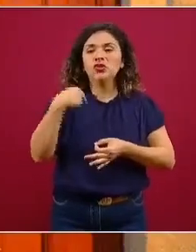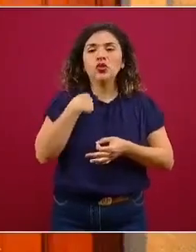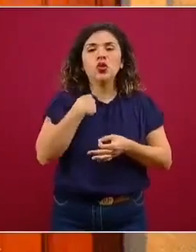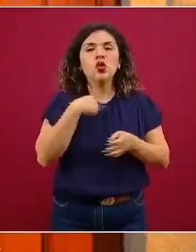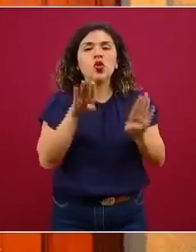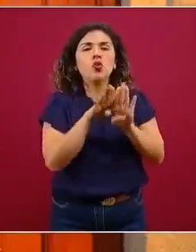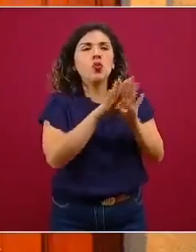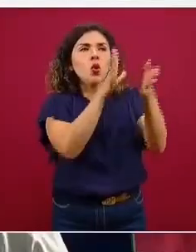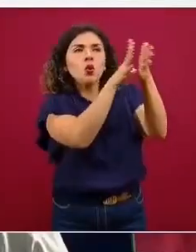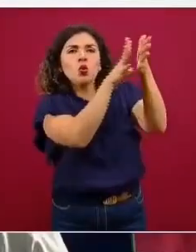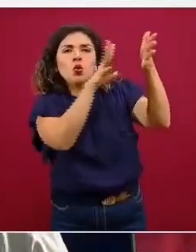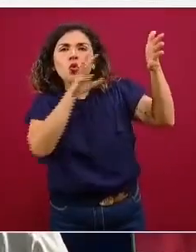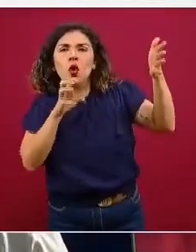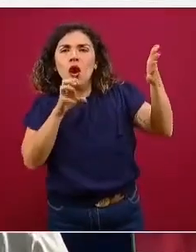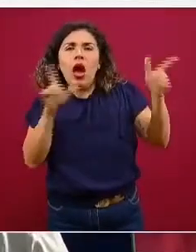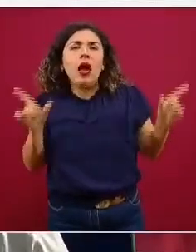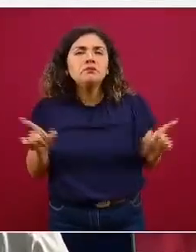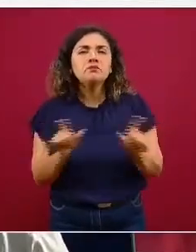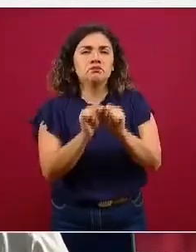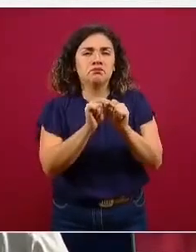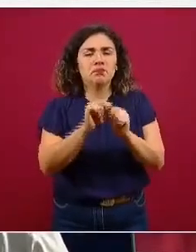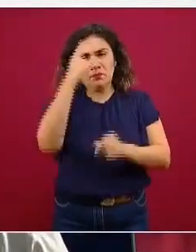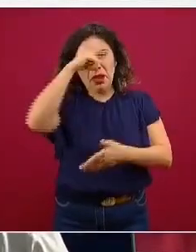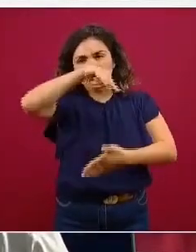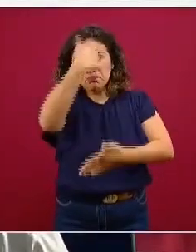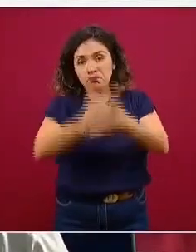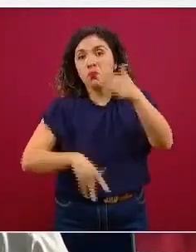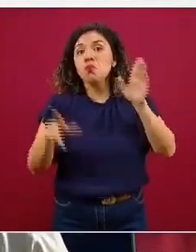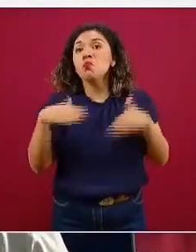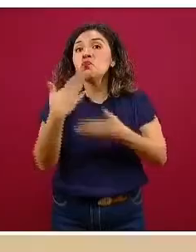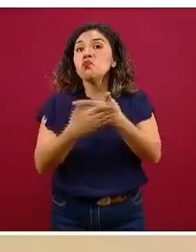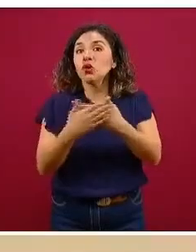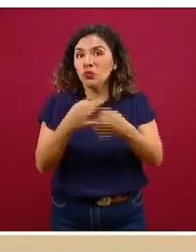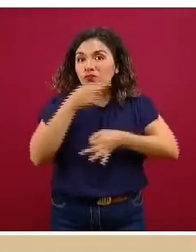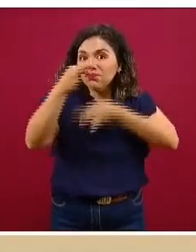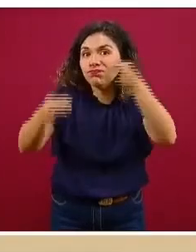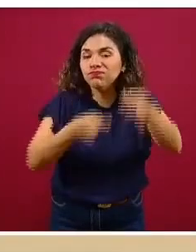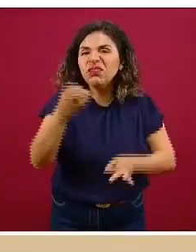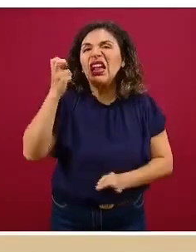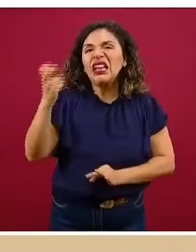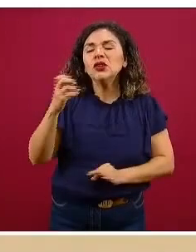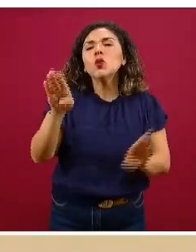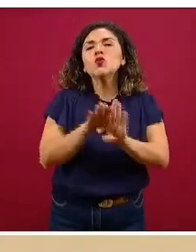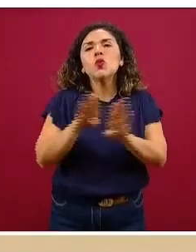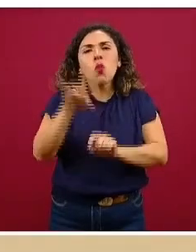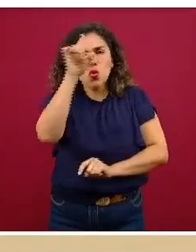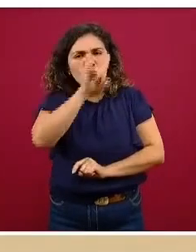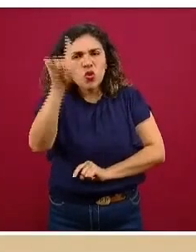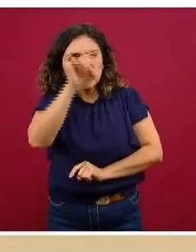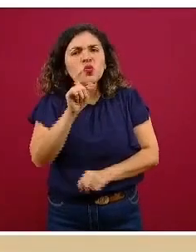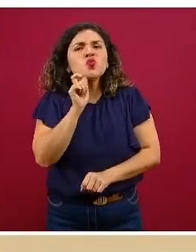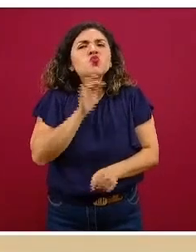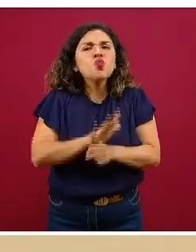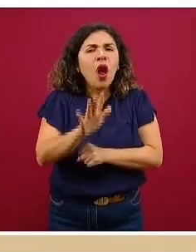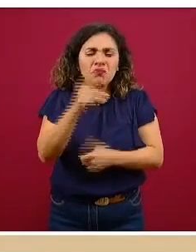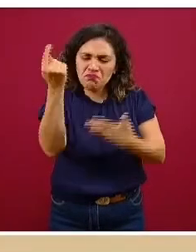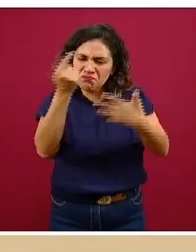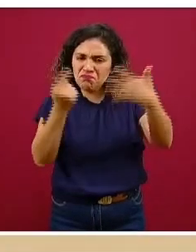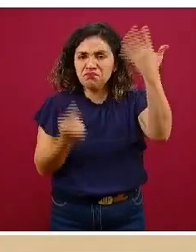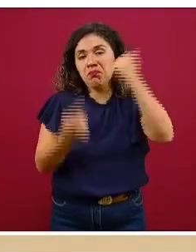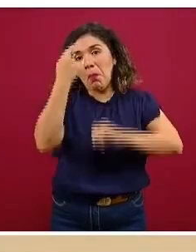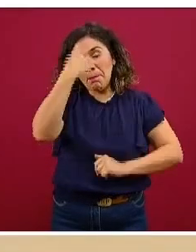unos lineamientos que saldrán próximamente acerca de las recomendaciones en general